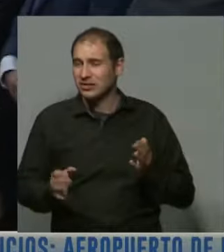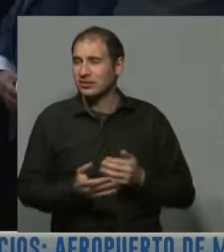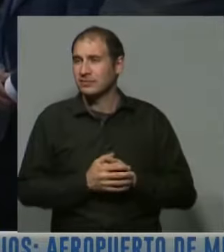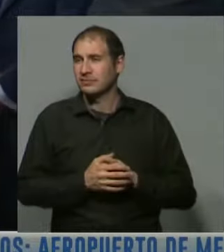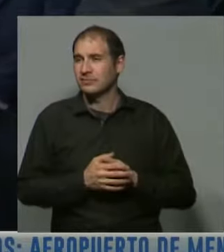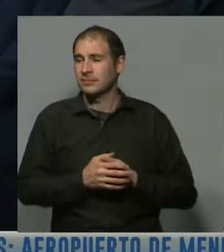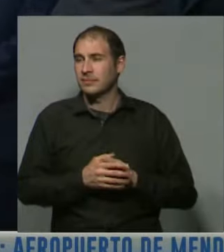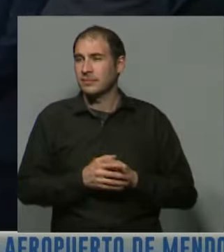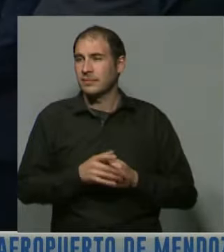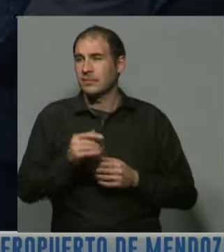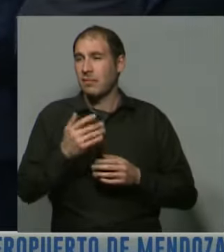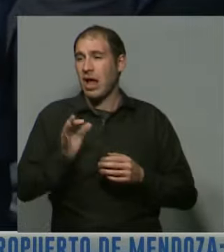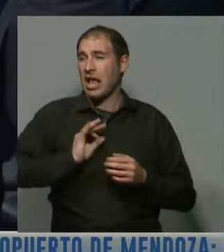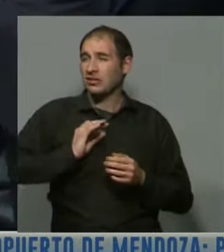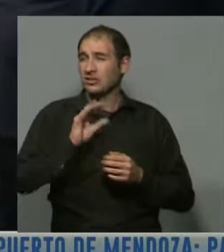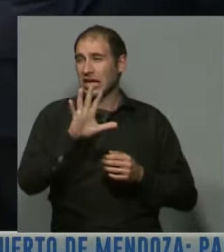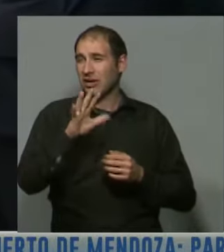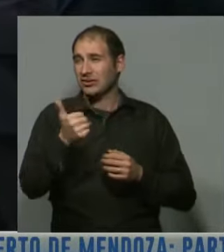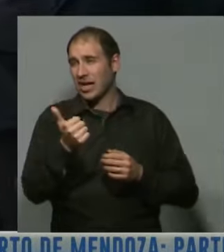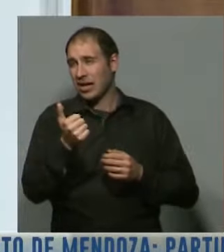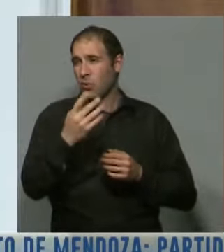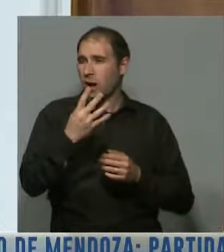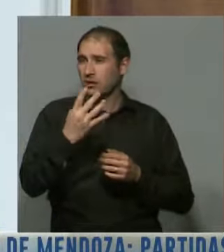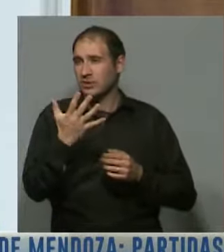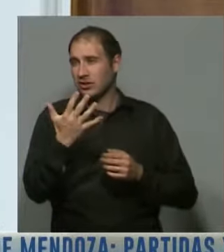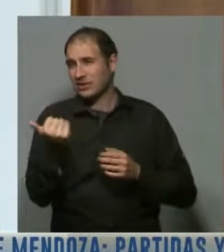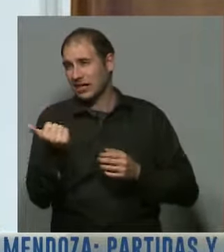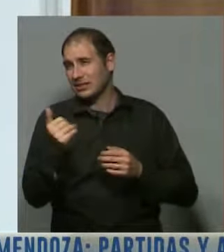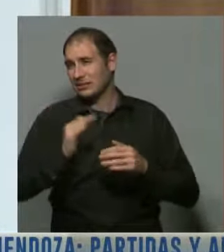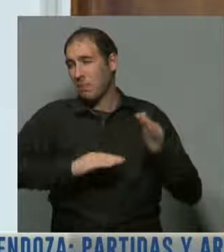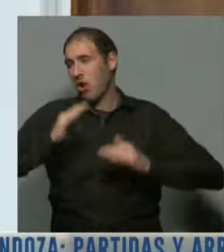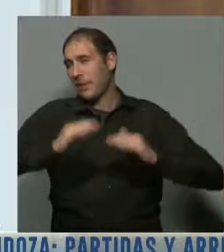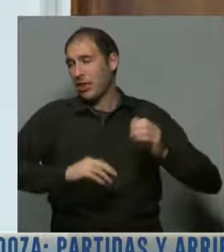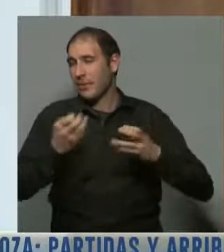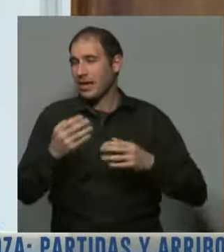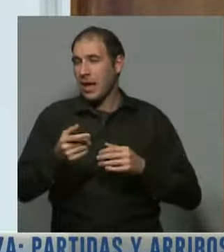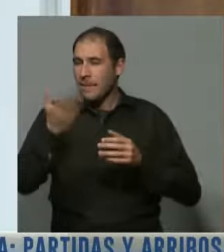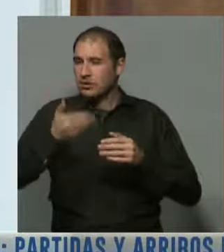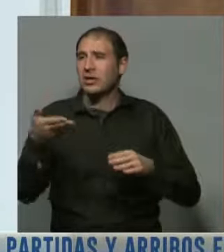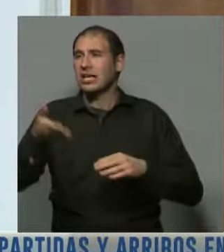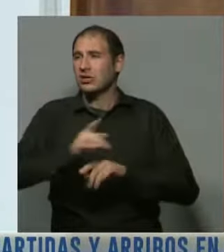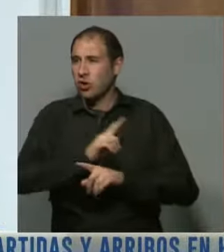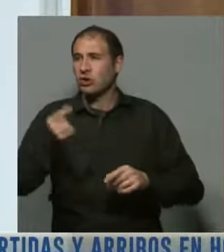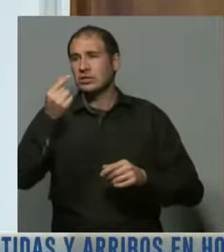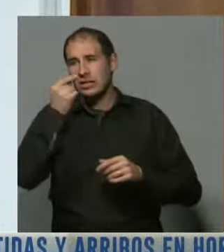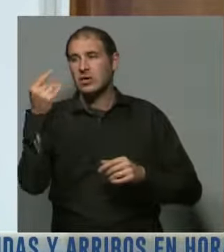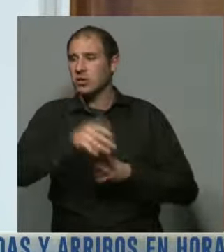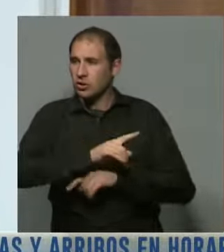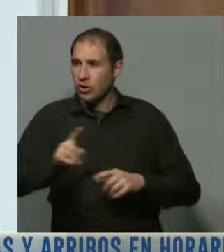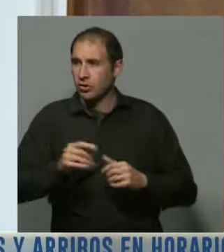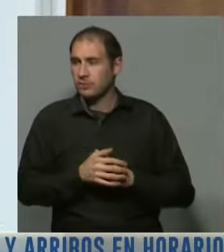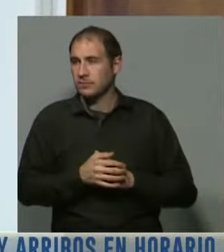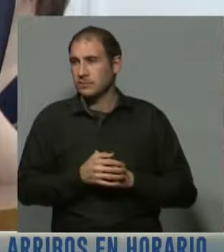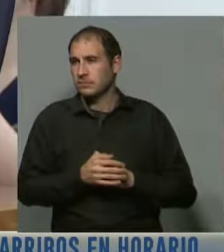bueno, estamos hablando de 5 o 6 años, 4, 5 o 6 años de promedio, porque los peritos no iban, porque los testigos no iban, porque,